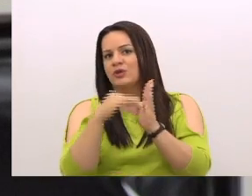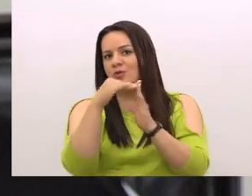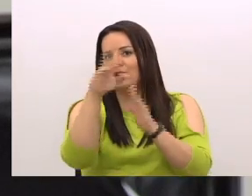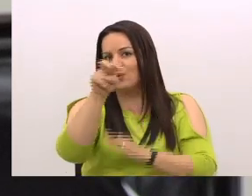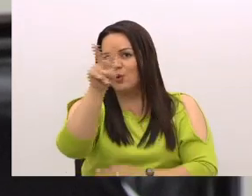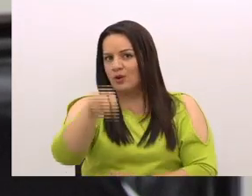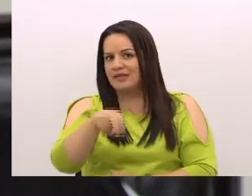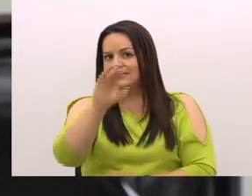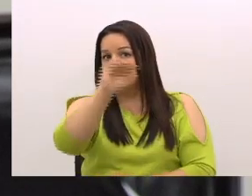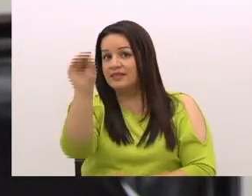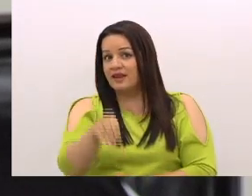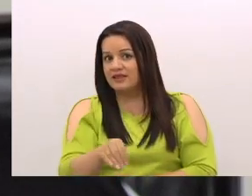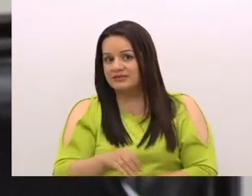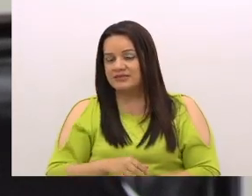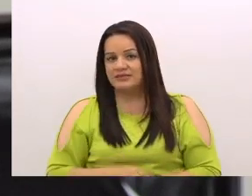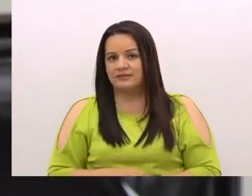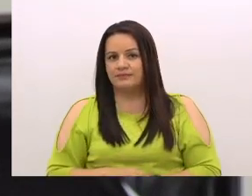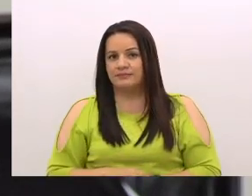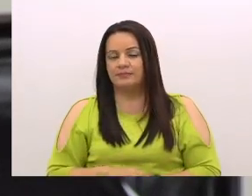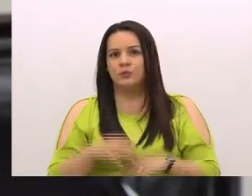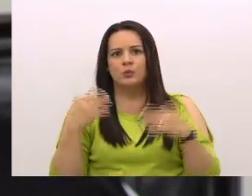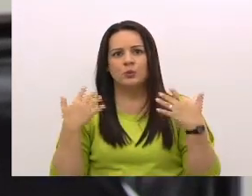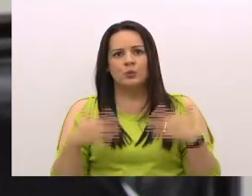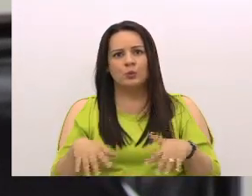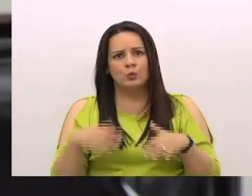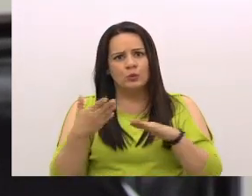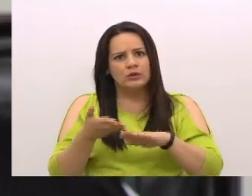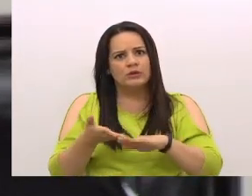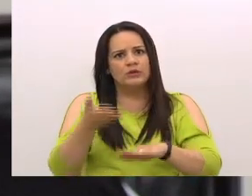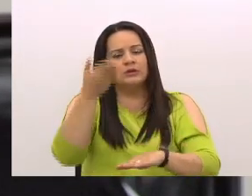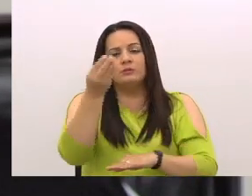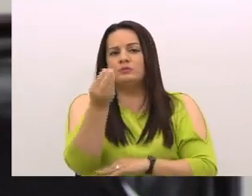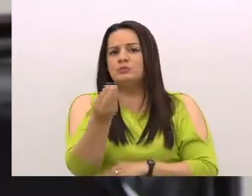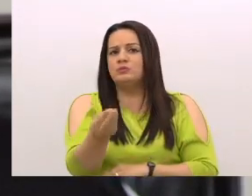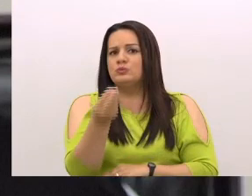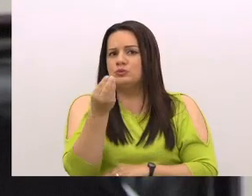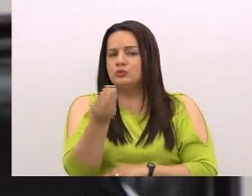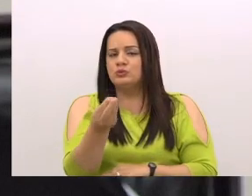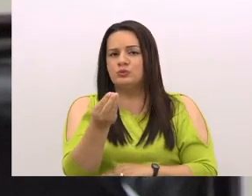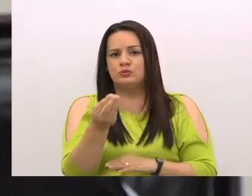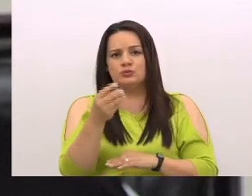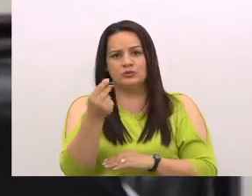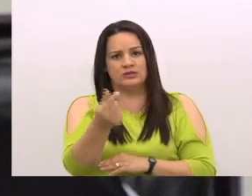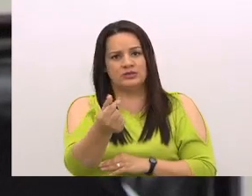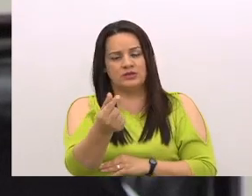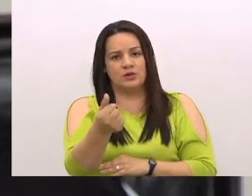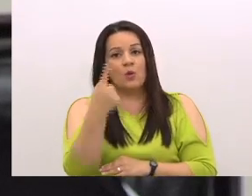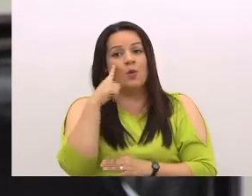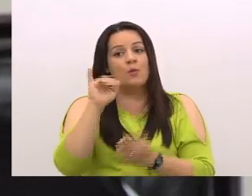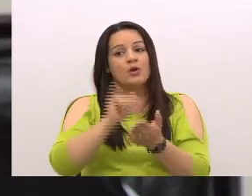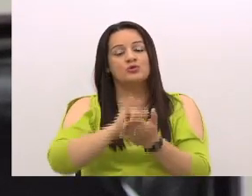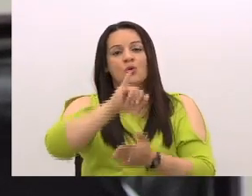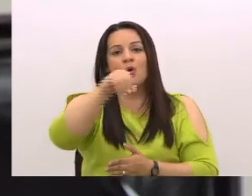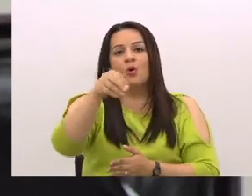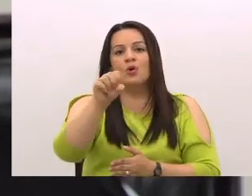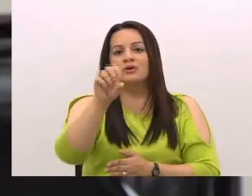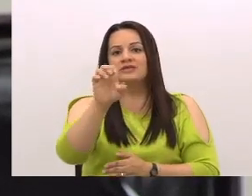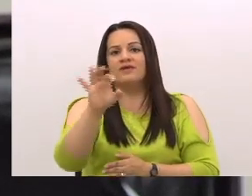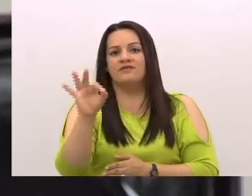colones en intereses. Es una barbaridad de dinero. Por eso fue cuando don José Figueres